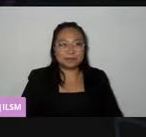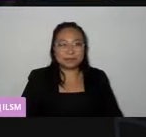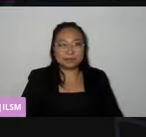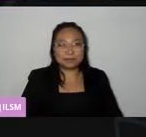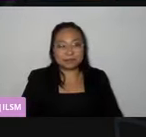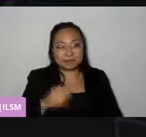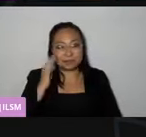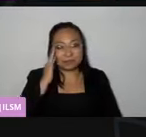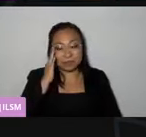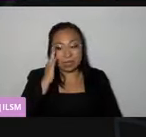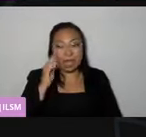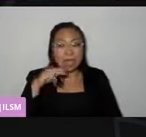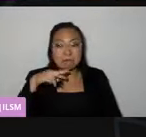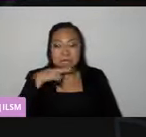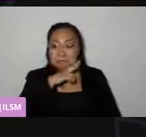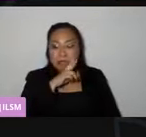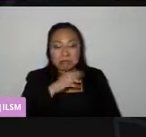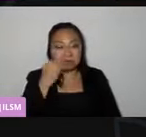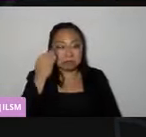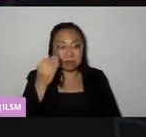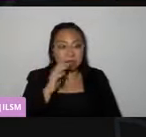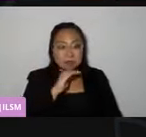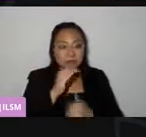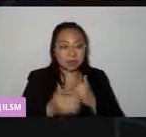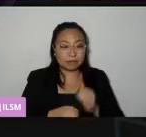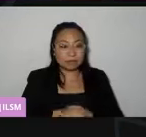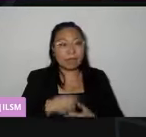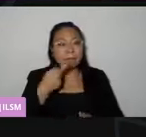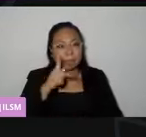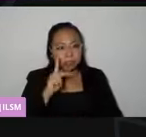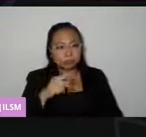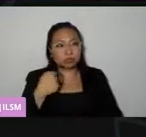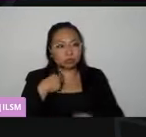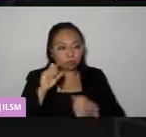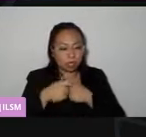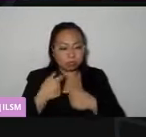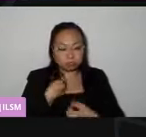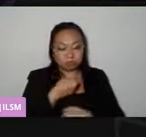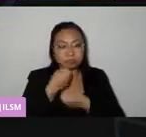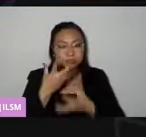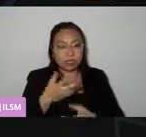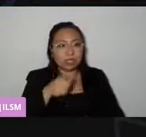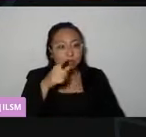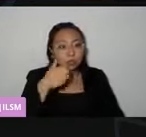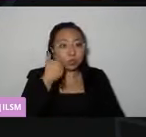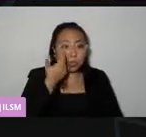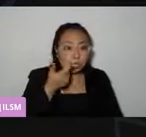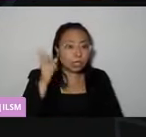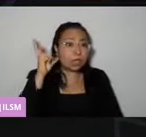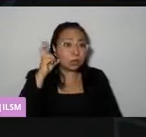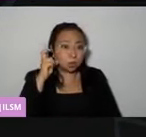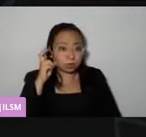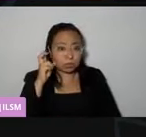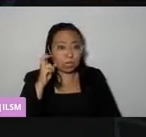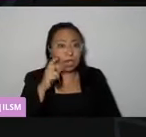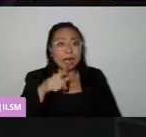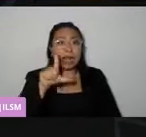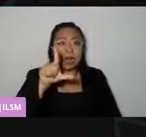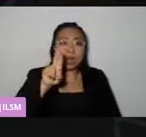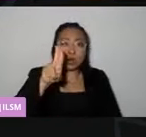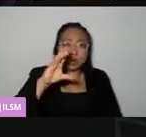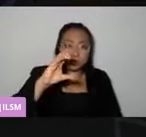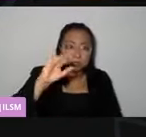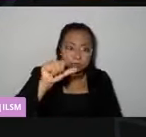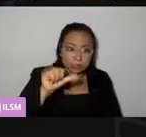Te digo que se nos fue como agua, pero yo les voy a decir una cosa, si quieren escuchar a Lucía,